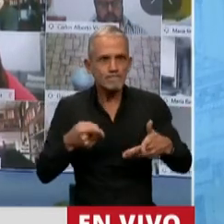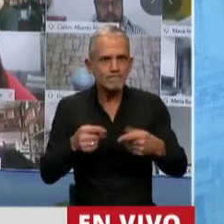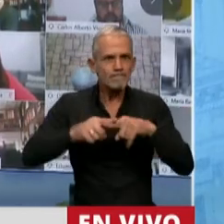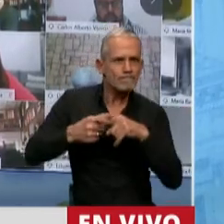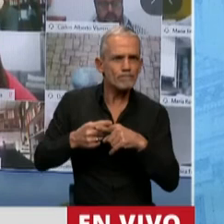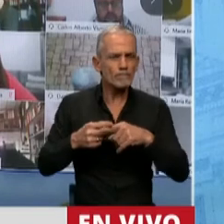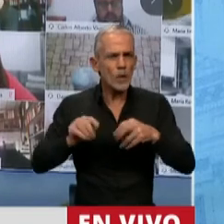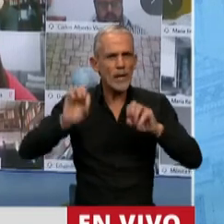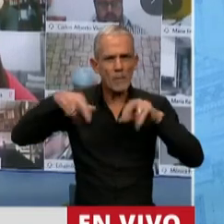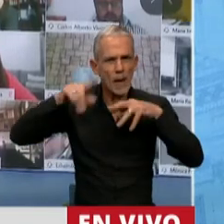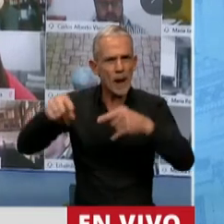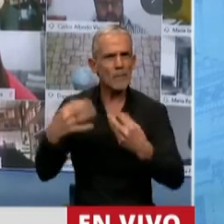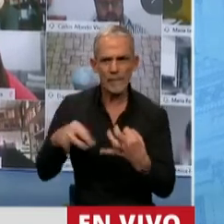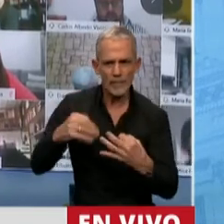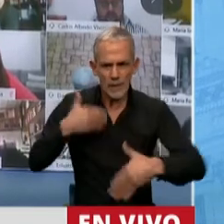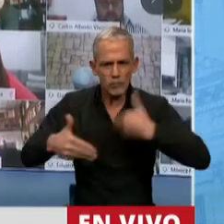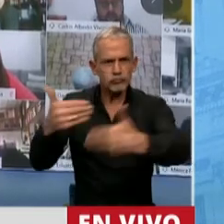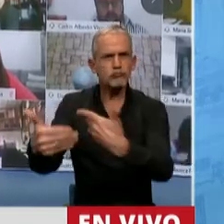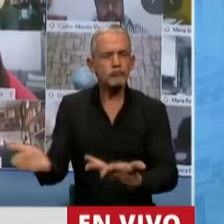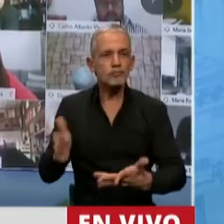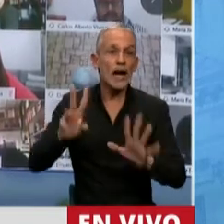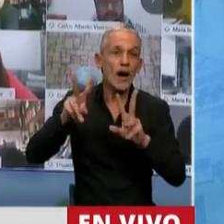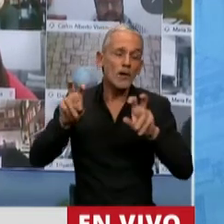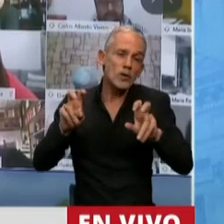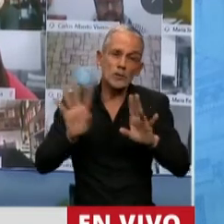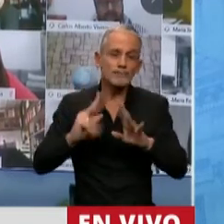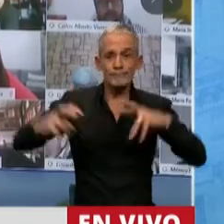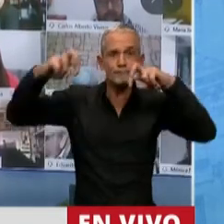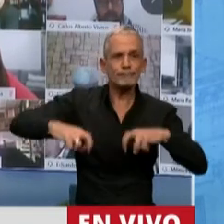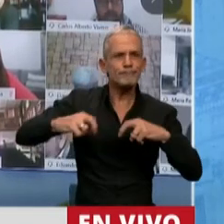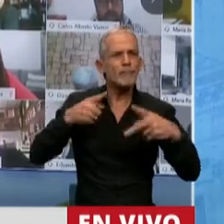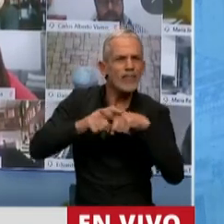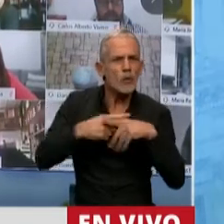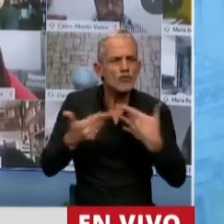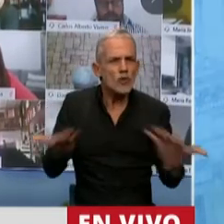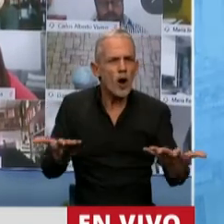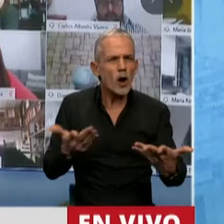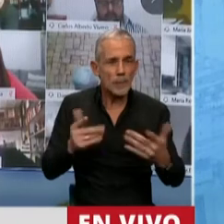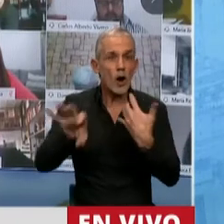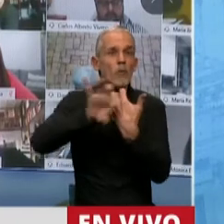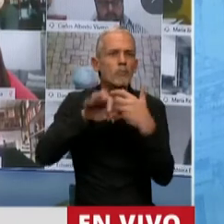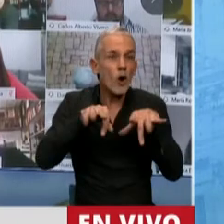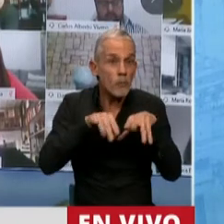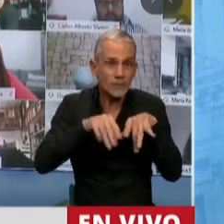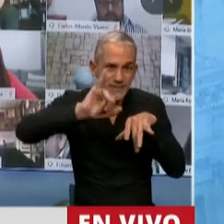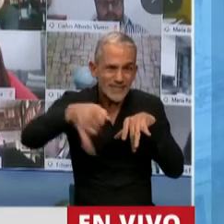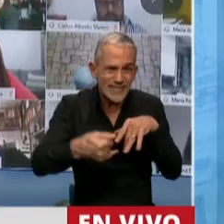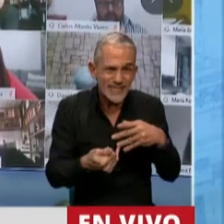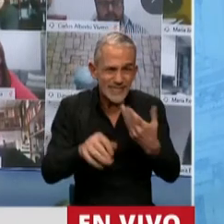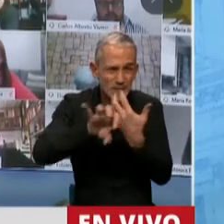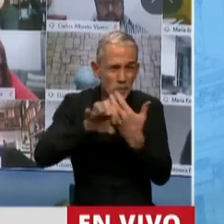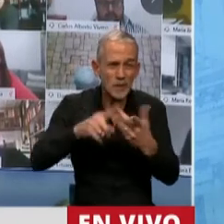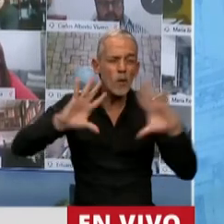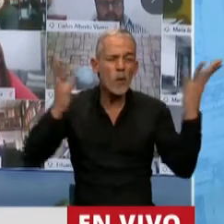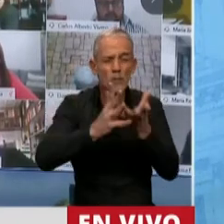entendemos que tenían que llevarse adelante. Y las que no, nos sentamos y las discutimos. Y las discutimos frente a una computadora, sí. Sí, porque el